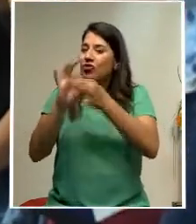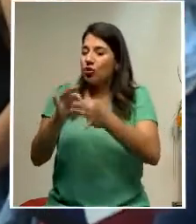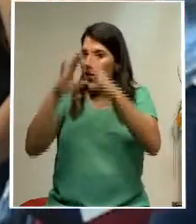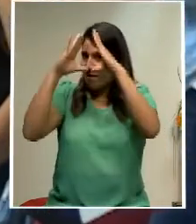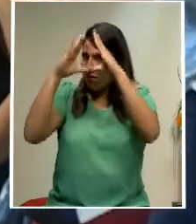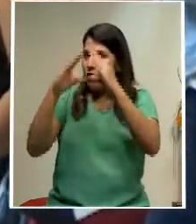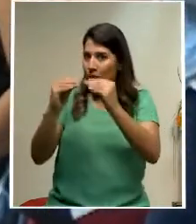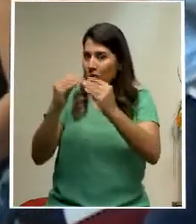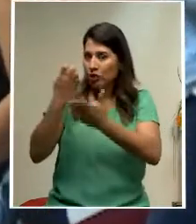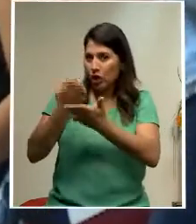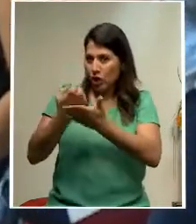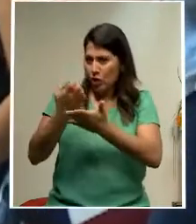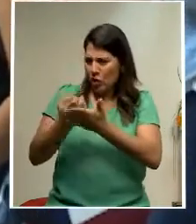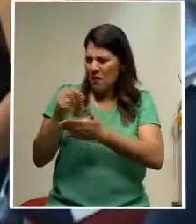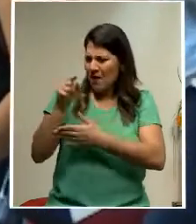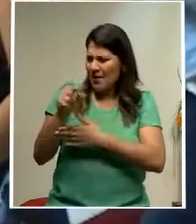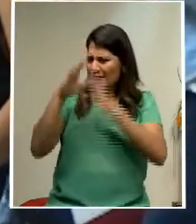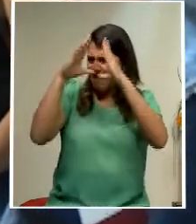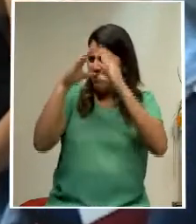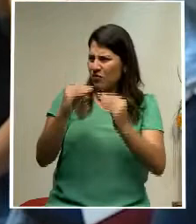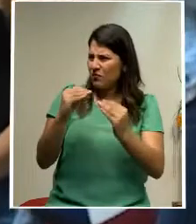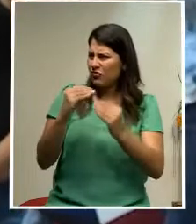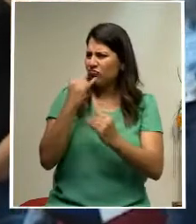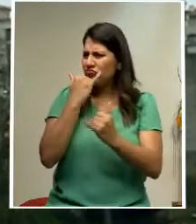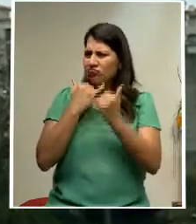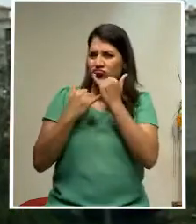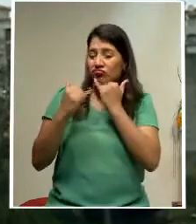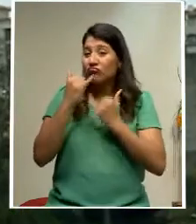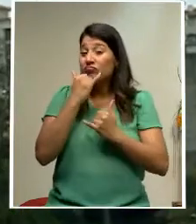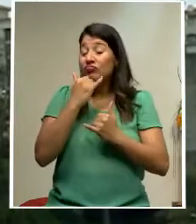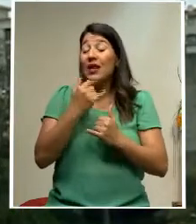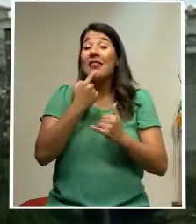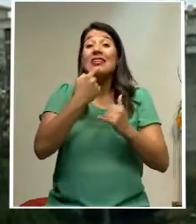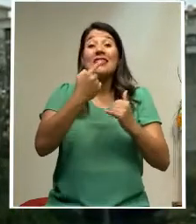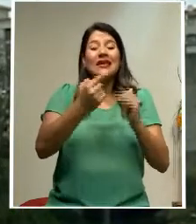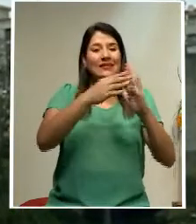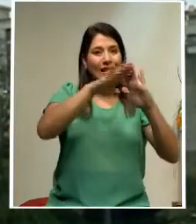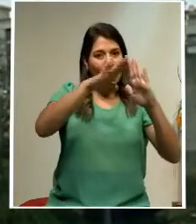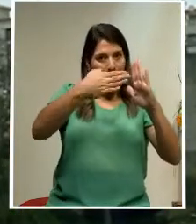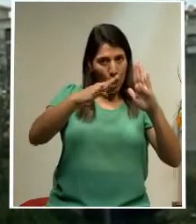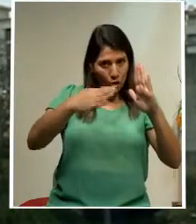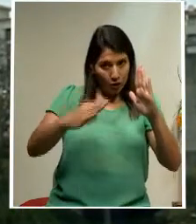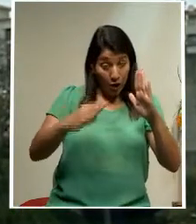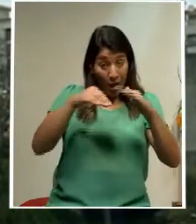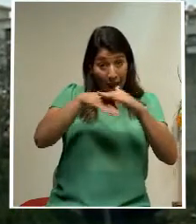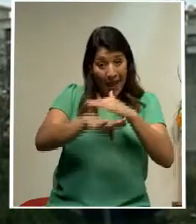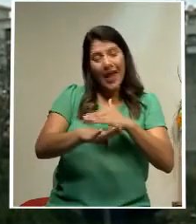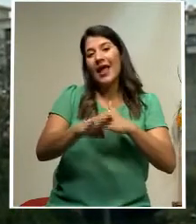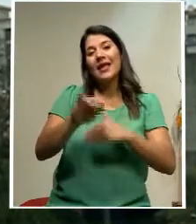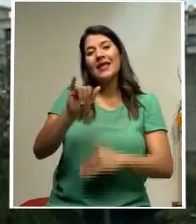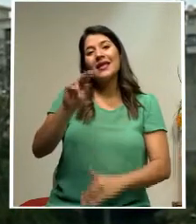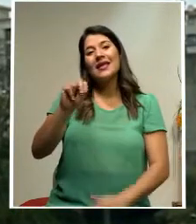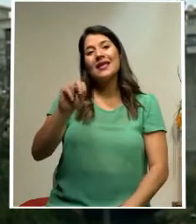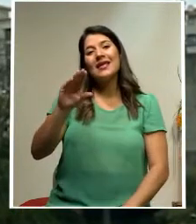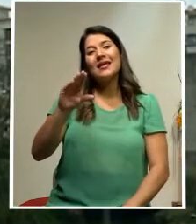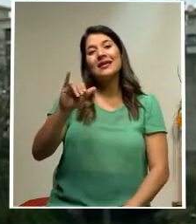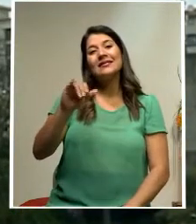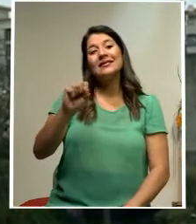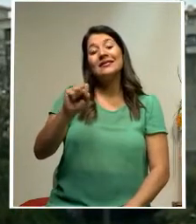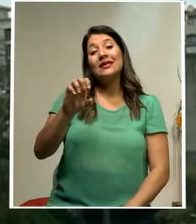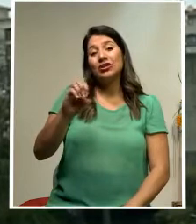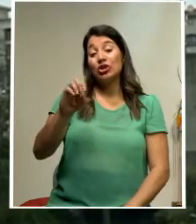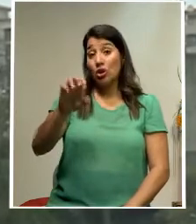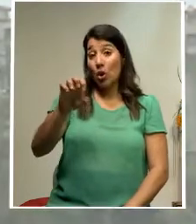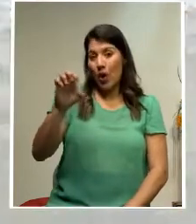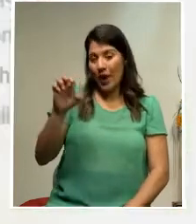y que presentaban inconsistencias. En el informe de la Contraloría se señala en el inciso E de la responsabilidad administrativa de los